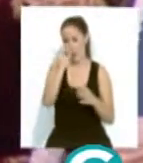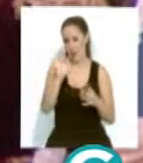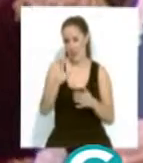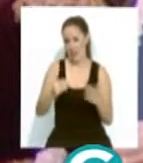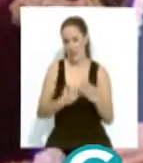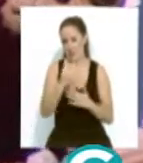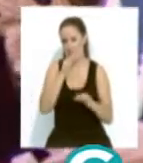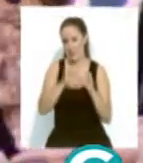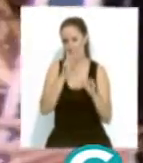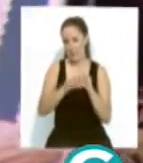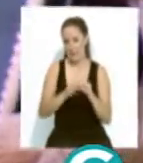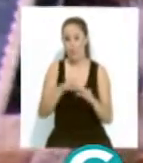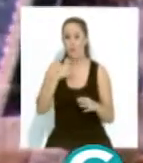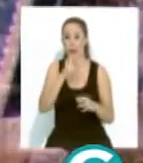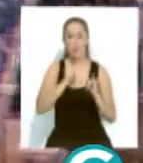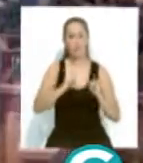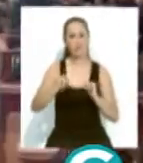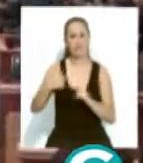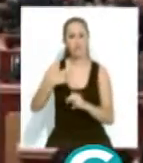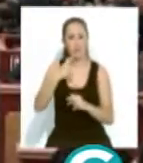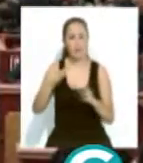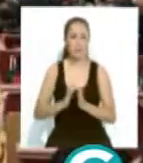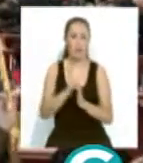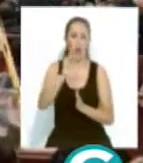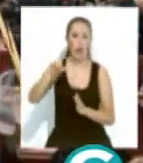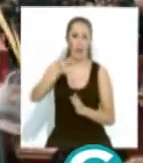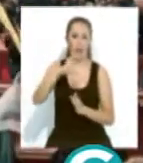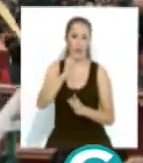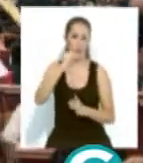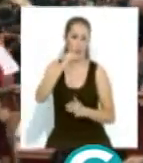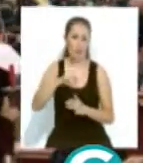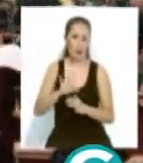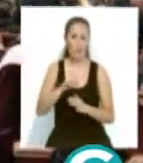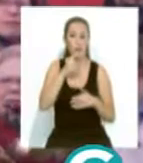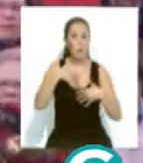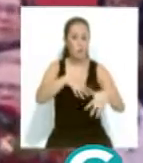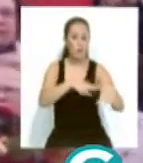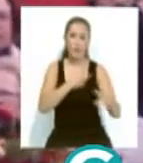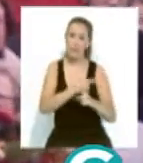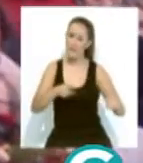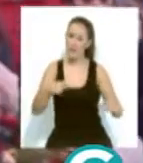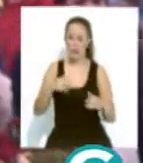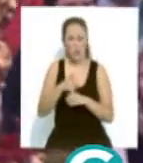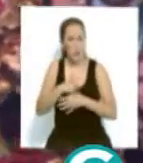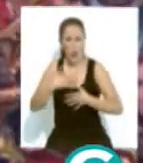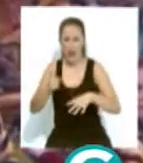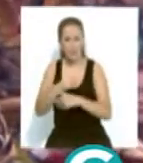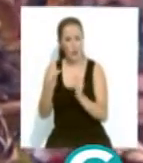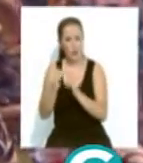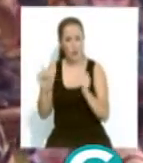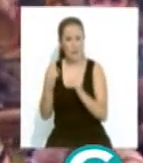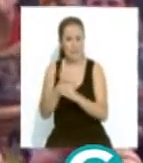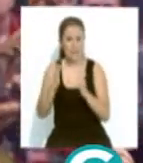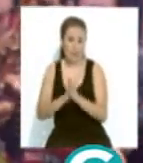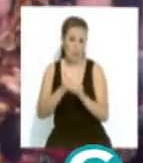para celebrar este aniversario desde la iglesia de San Lorenzo. Una procesión que será muy diferente a la de cualquier jueves santo. Así la